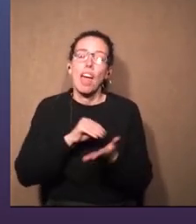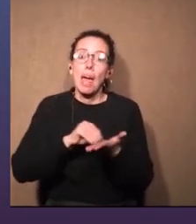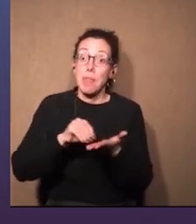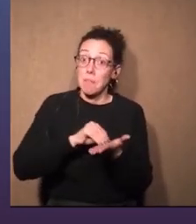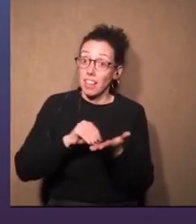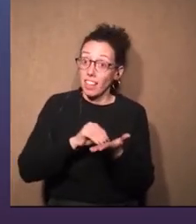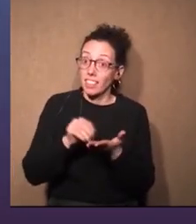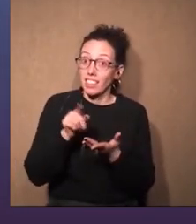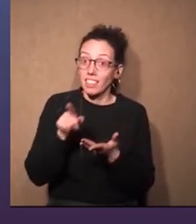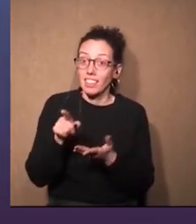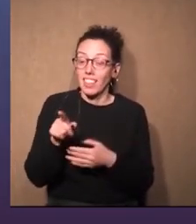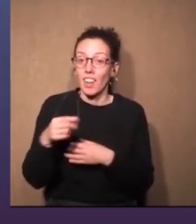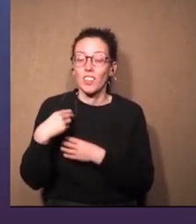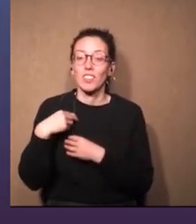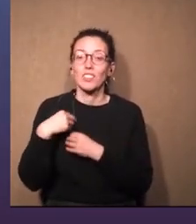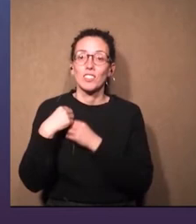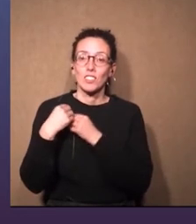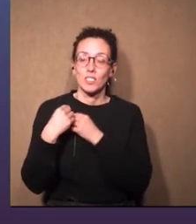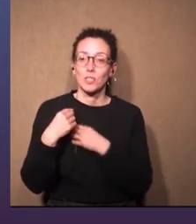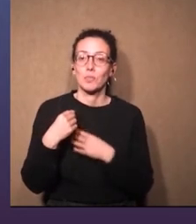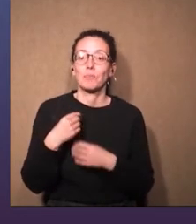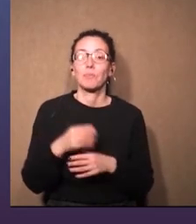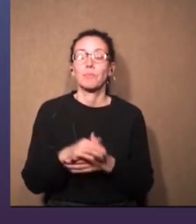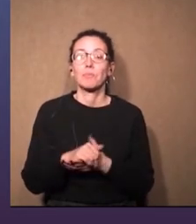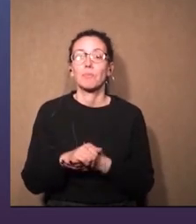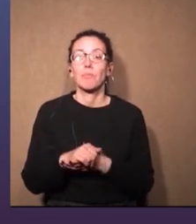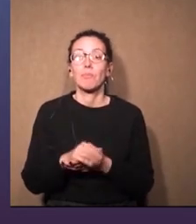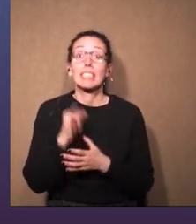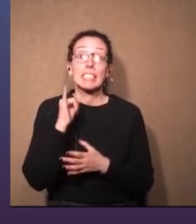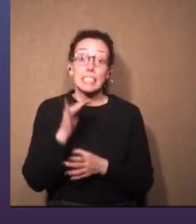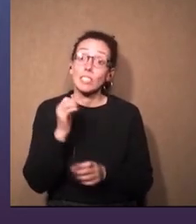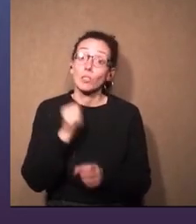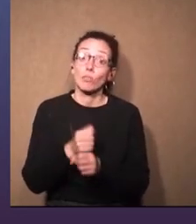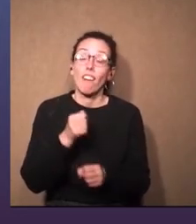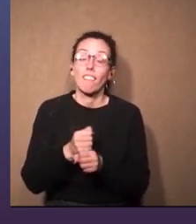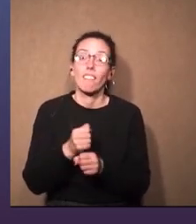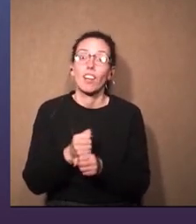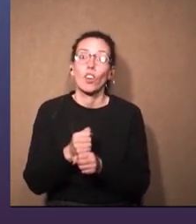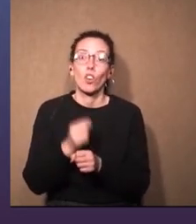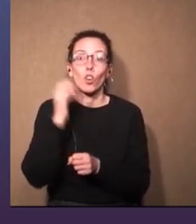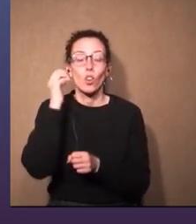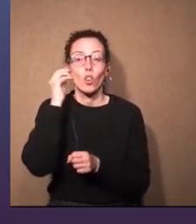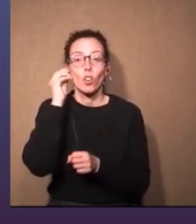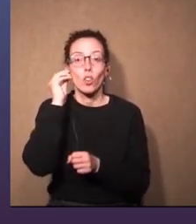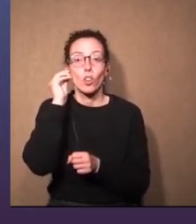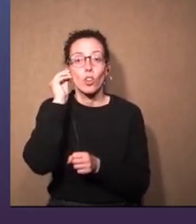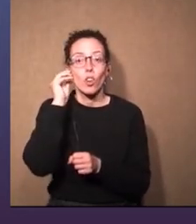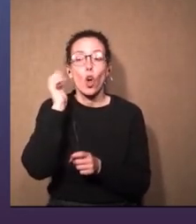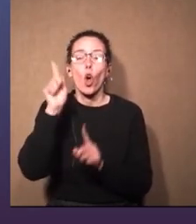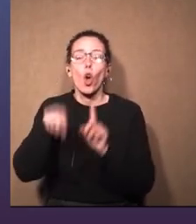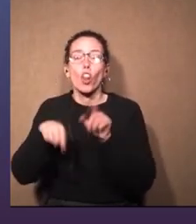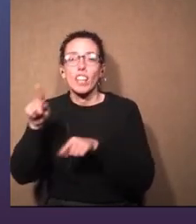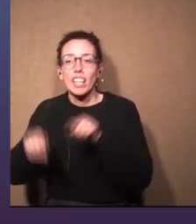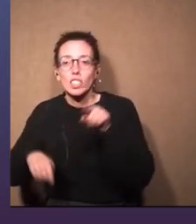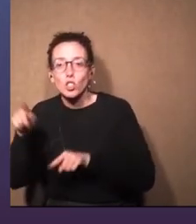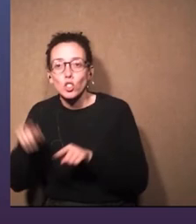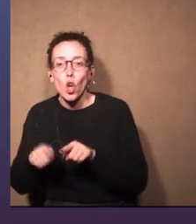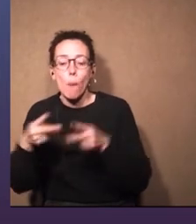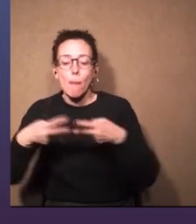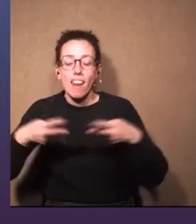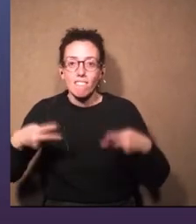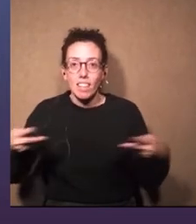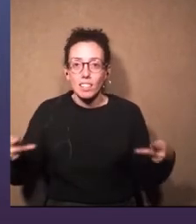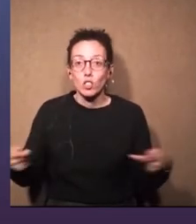una administradora que tenés que poder dar. Claro, a mí es una tarea más, de coordinación,